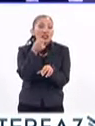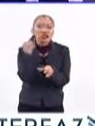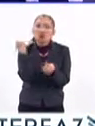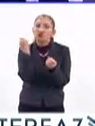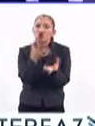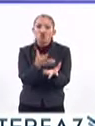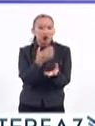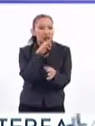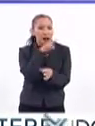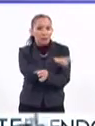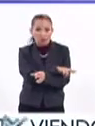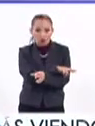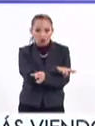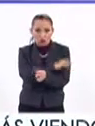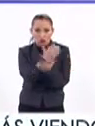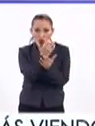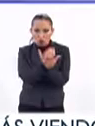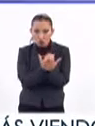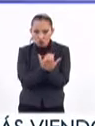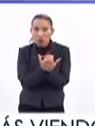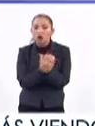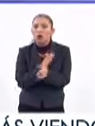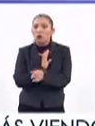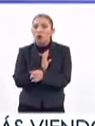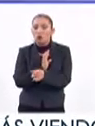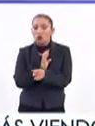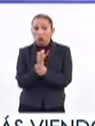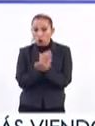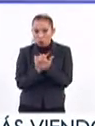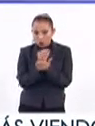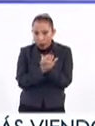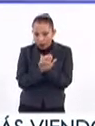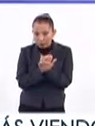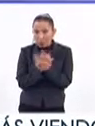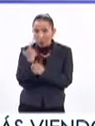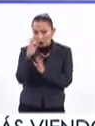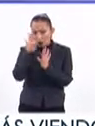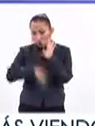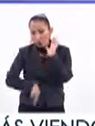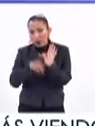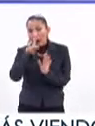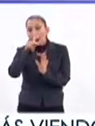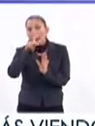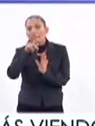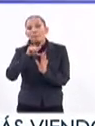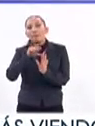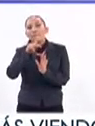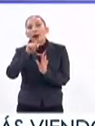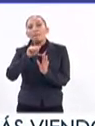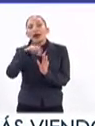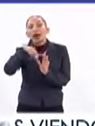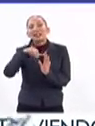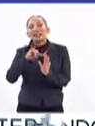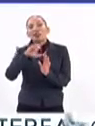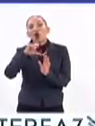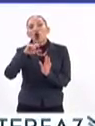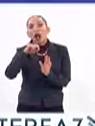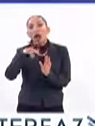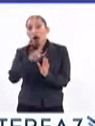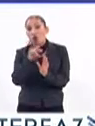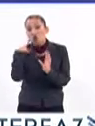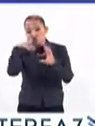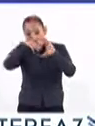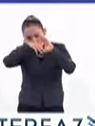eficaces. De ahí la relevancia de hacer el diagnóstico vía papanicolau, por ejemplo, que esa es una prueba indispensable,